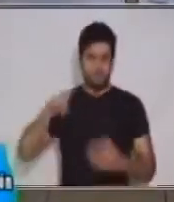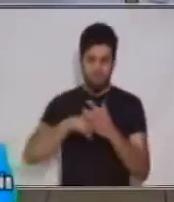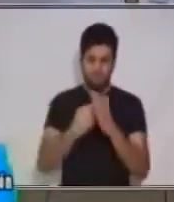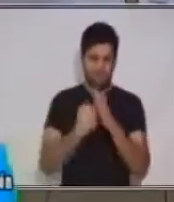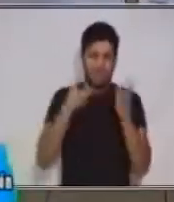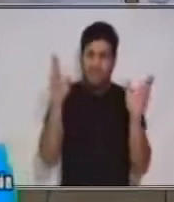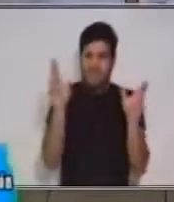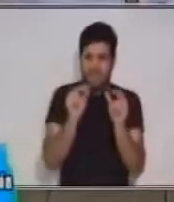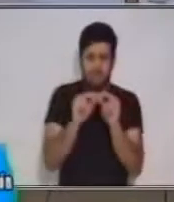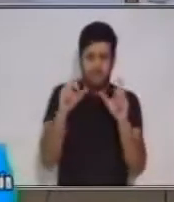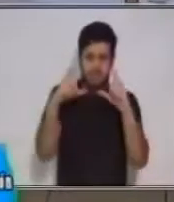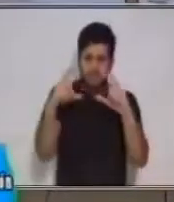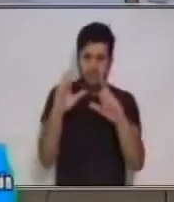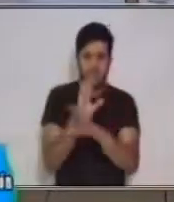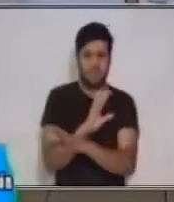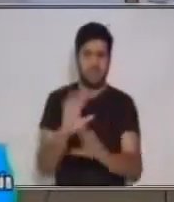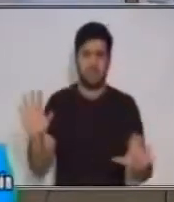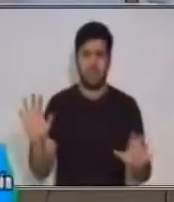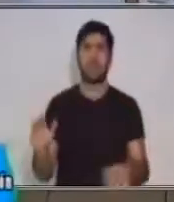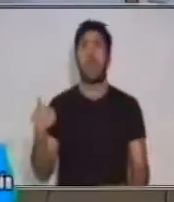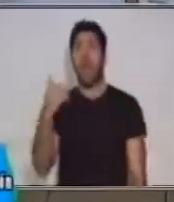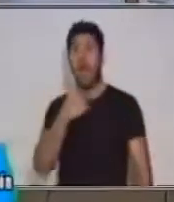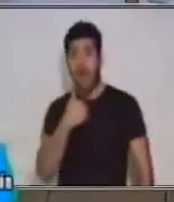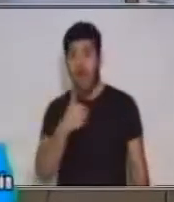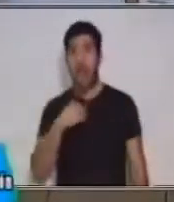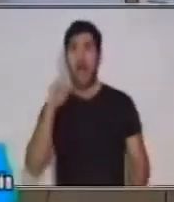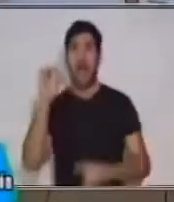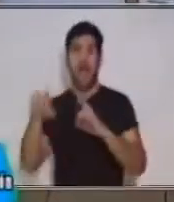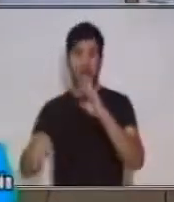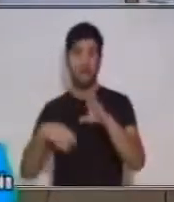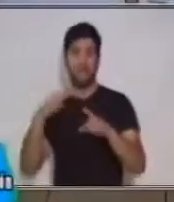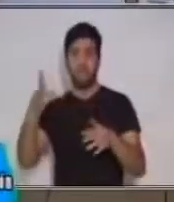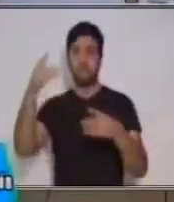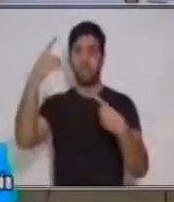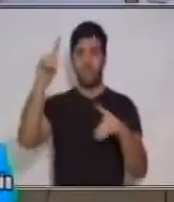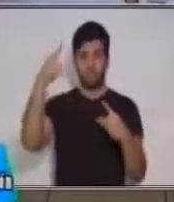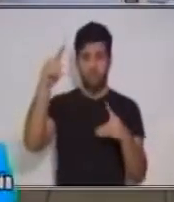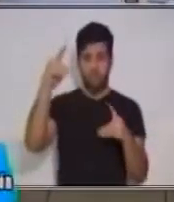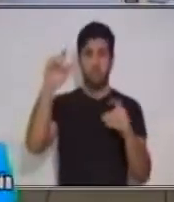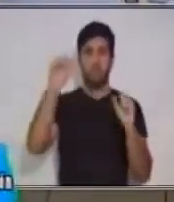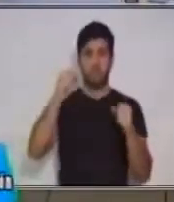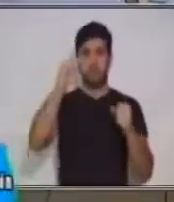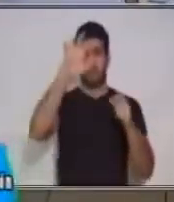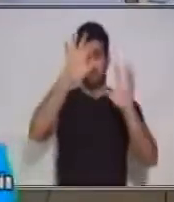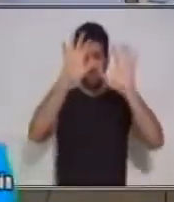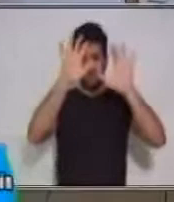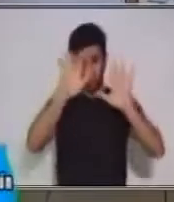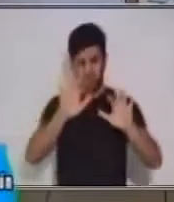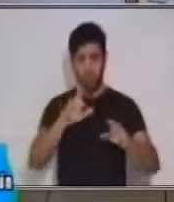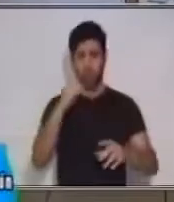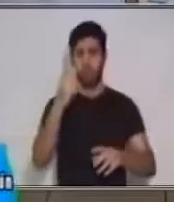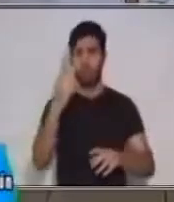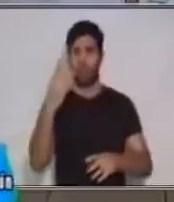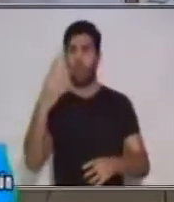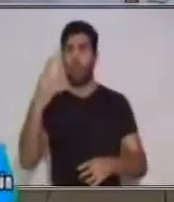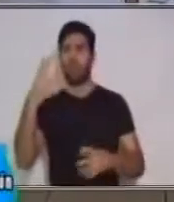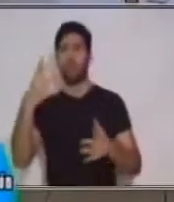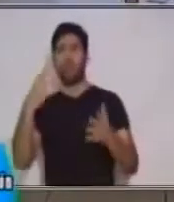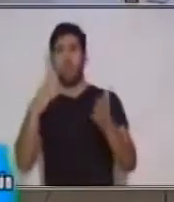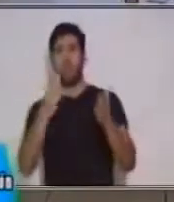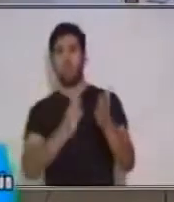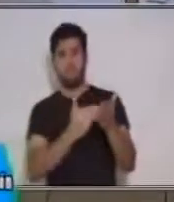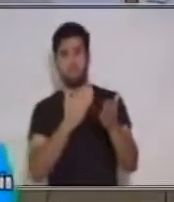pequeñísima. Hay documentos donde incluso pueden abarcar hasta tres, cuatro páginas estas